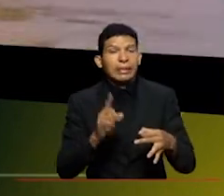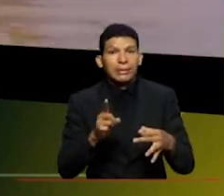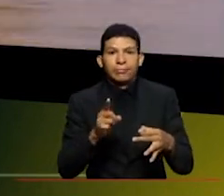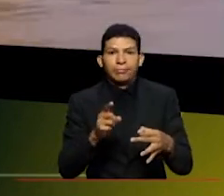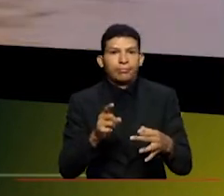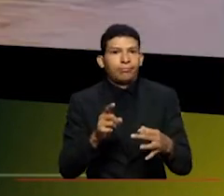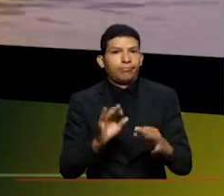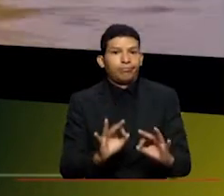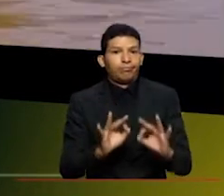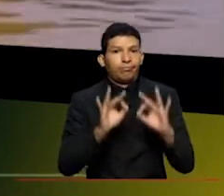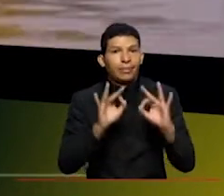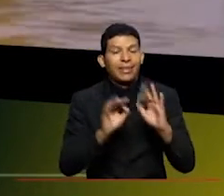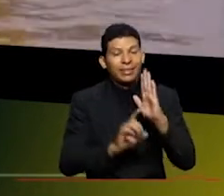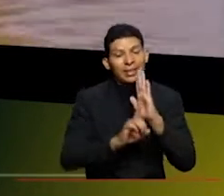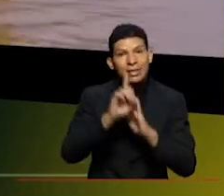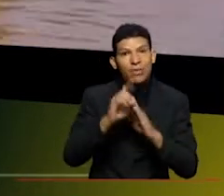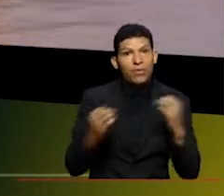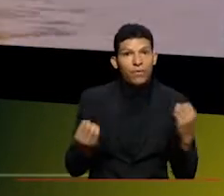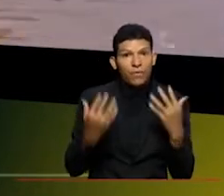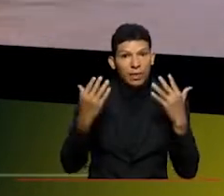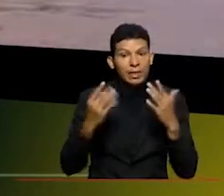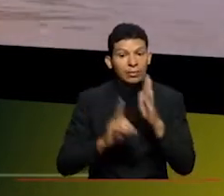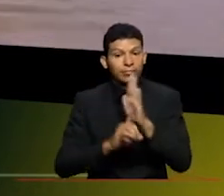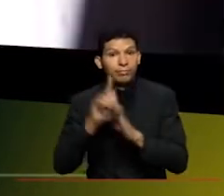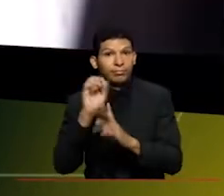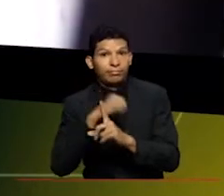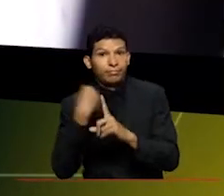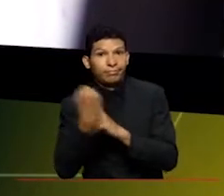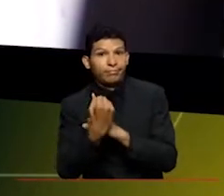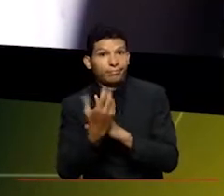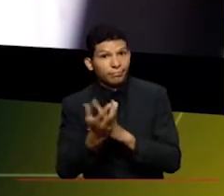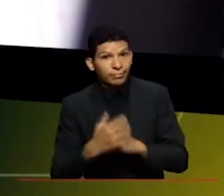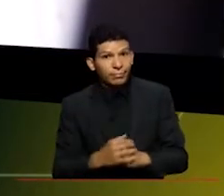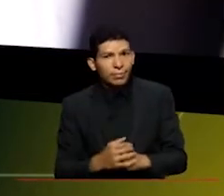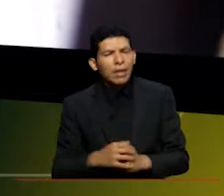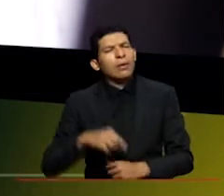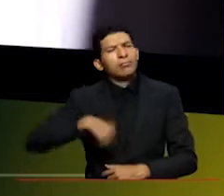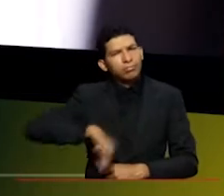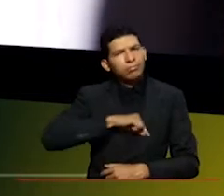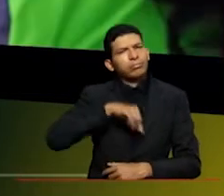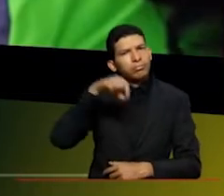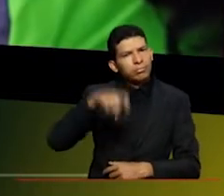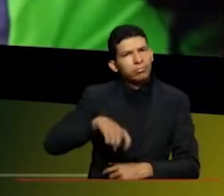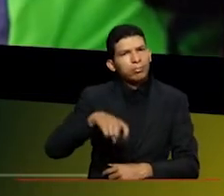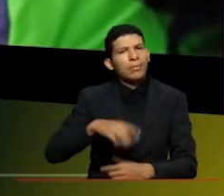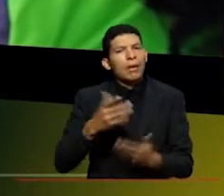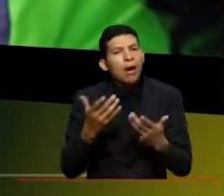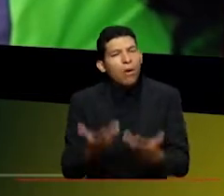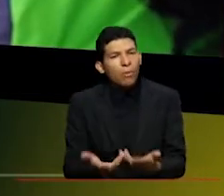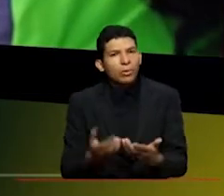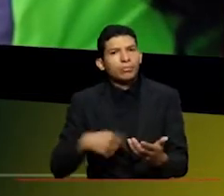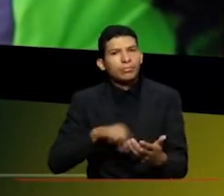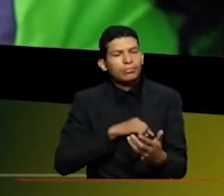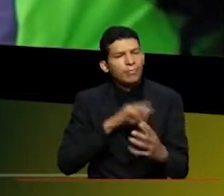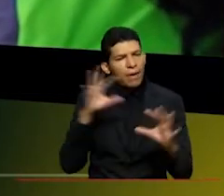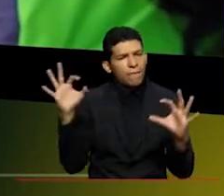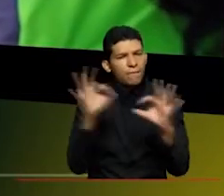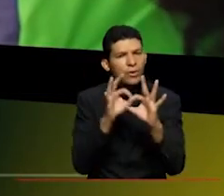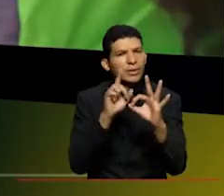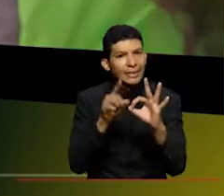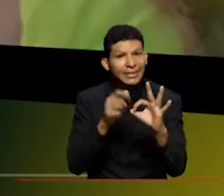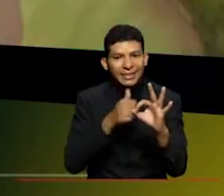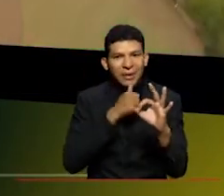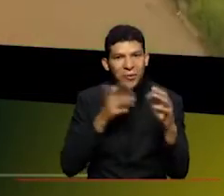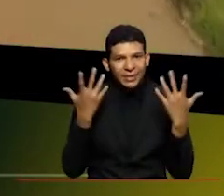esencial para el desarrollo de la vida para el desarrollo de las sociedades y nosotros entonces en este momento el evento de agua lo hemos focalizado en esa